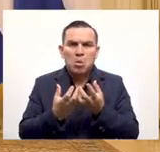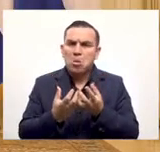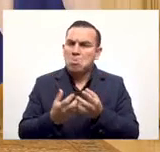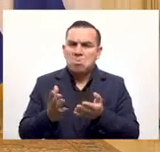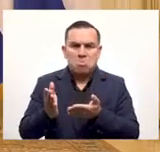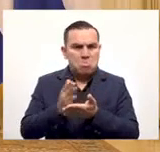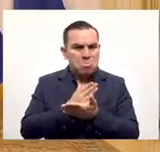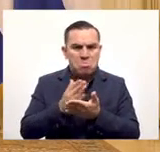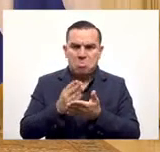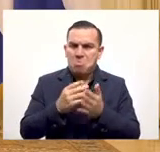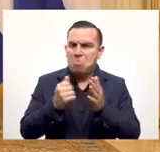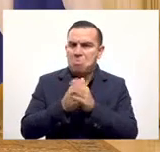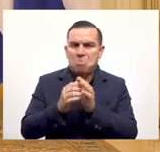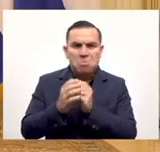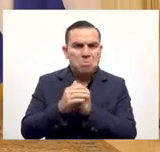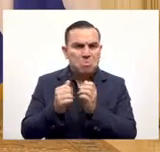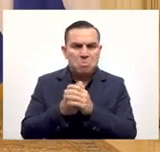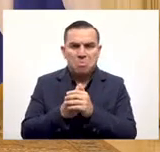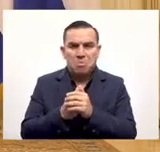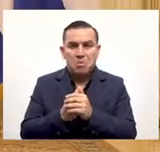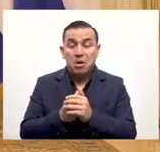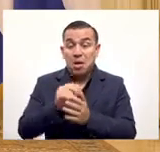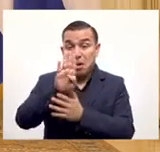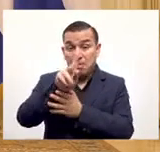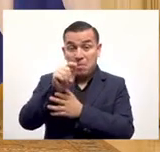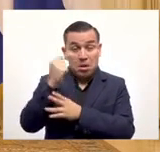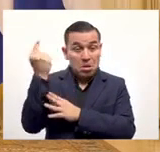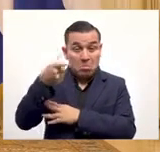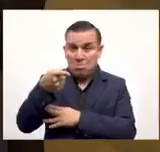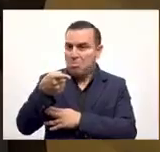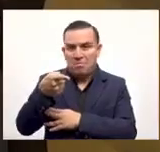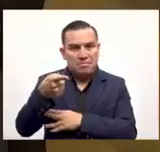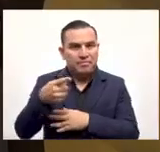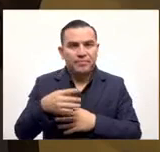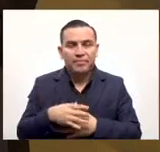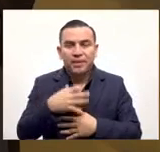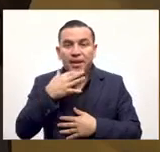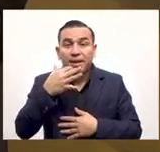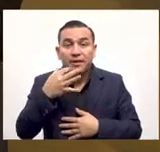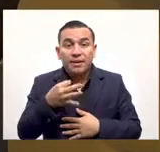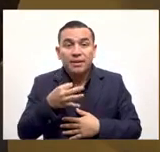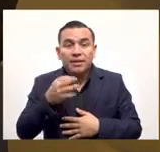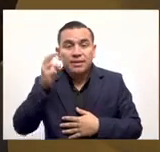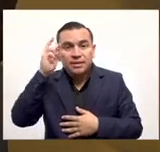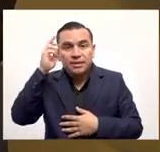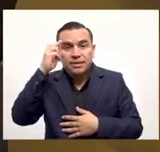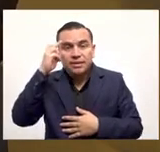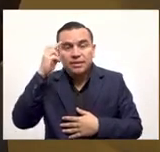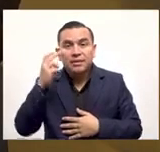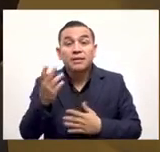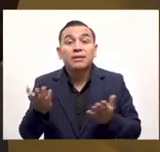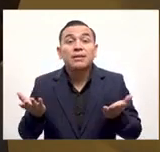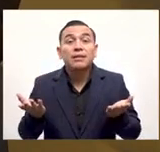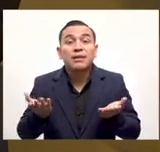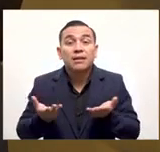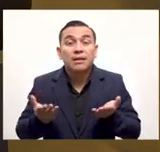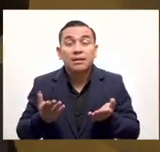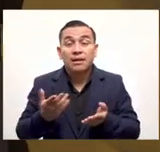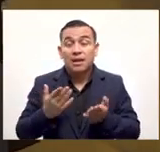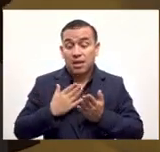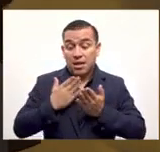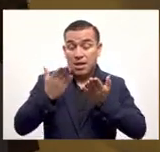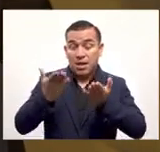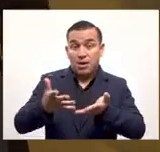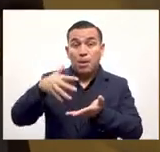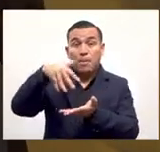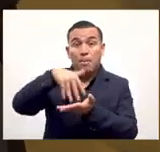hay afectaciones ninguna nadie va a tener que recibir bitcoin si no quiere no debería haber ninguna oposición a algo que